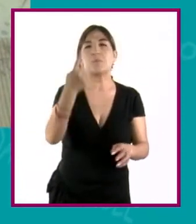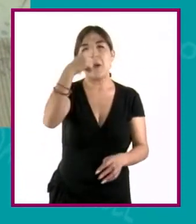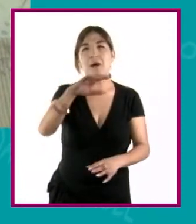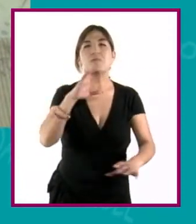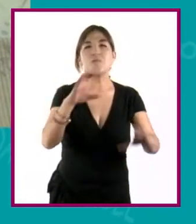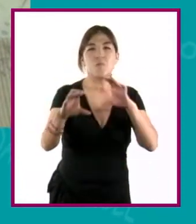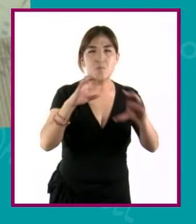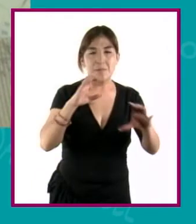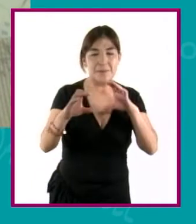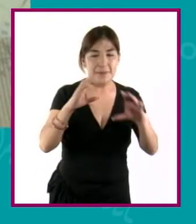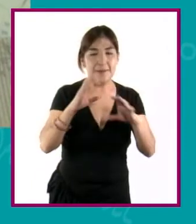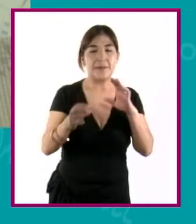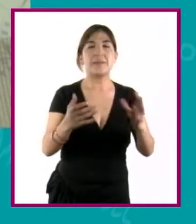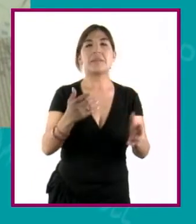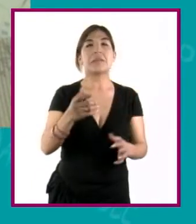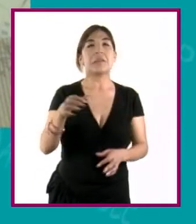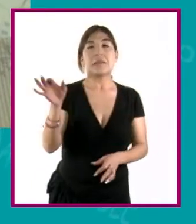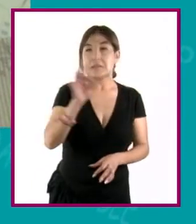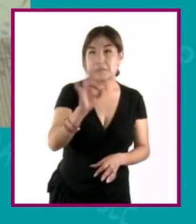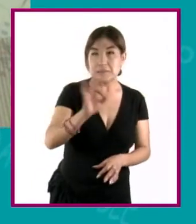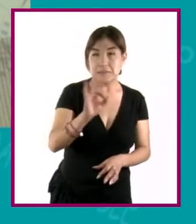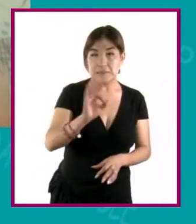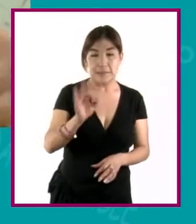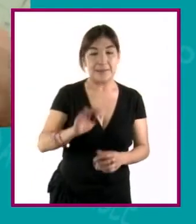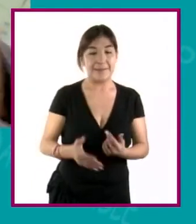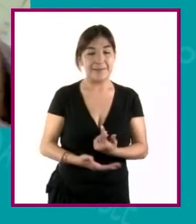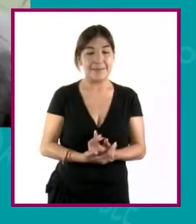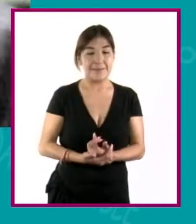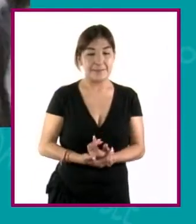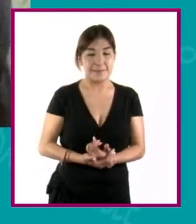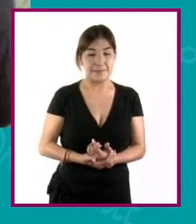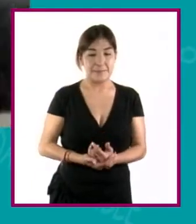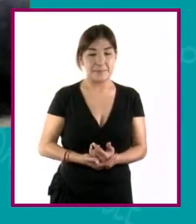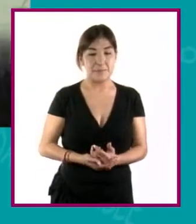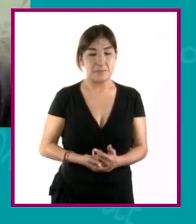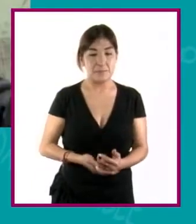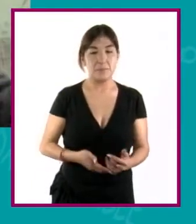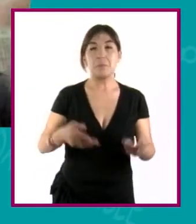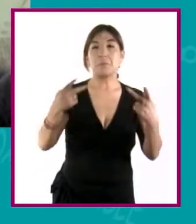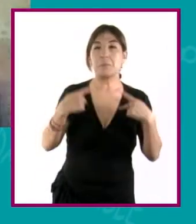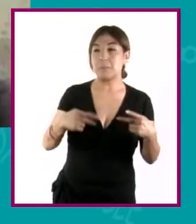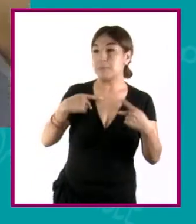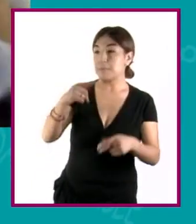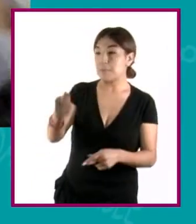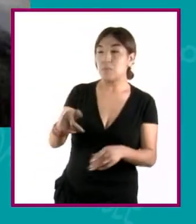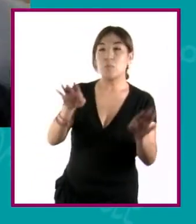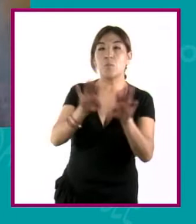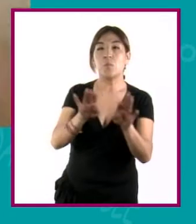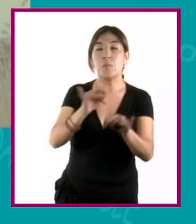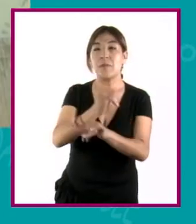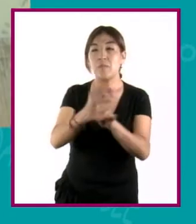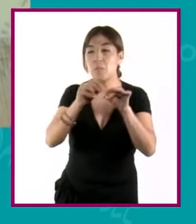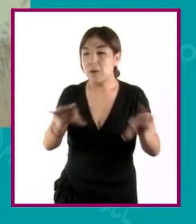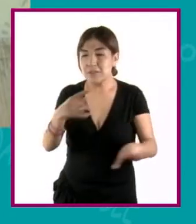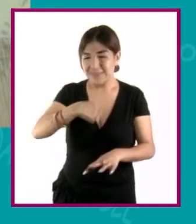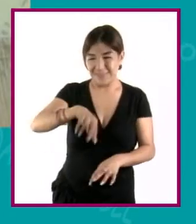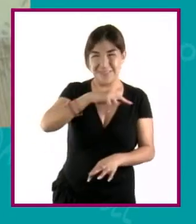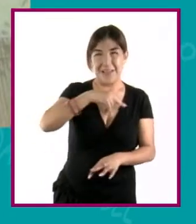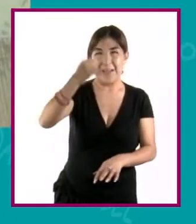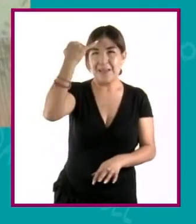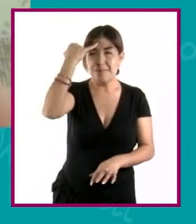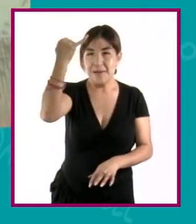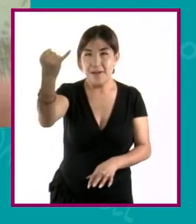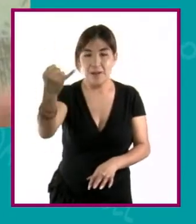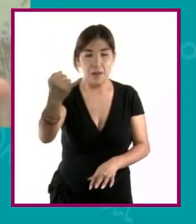para que quien está siendo el interlocutor de eso que nosotros estamos imaginando pueda